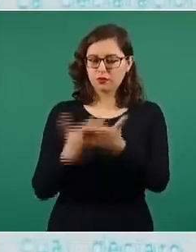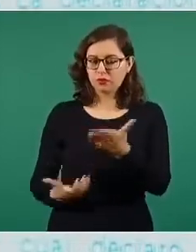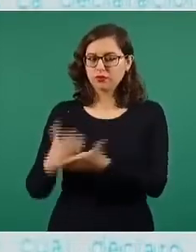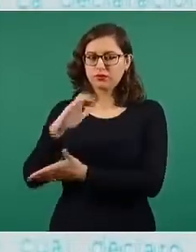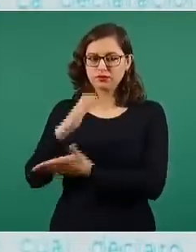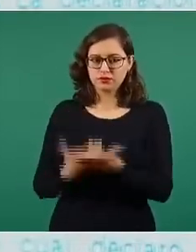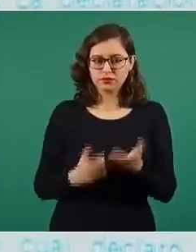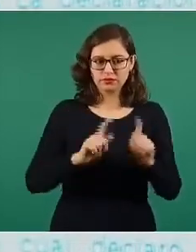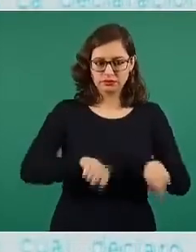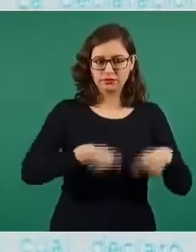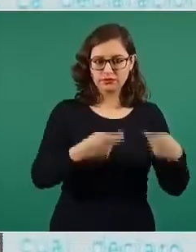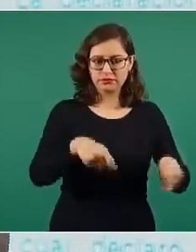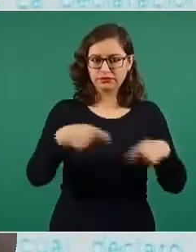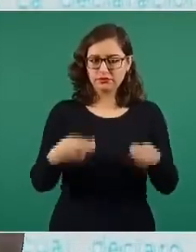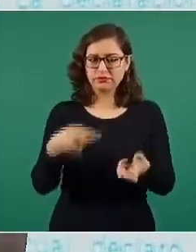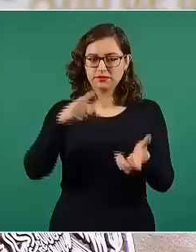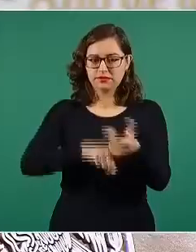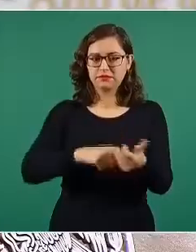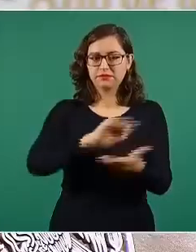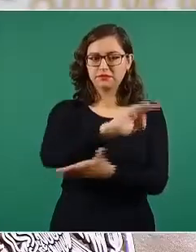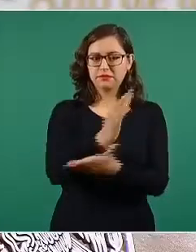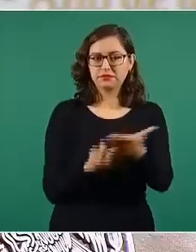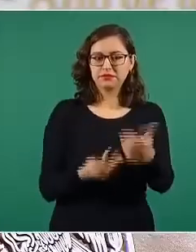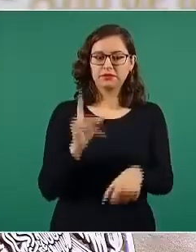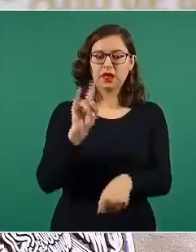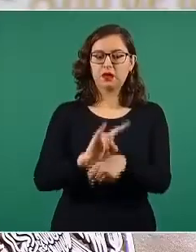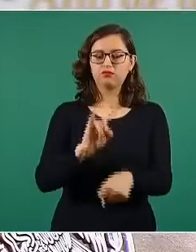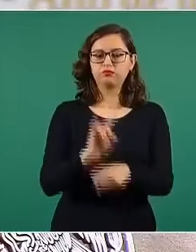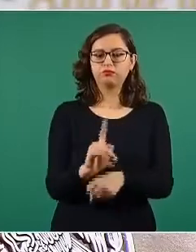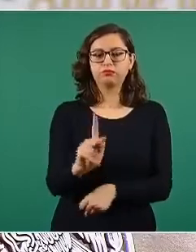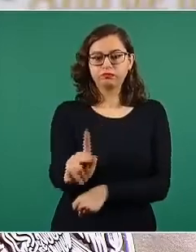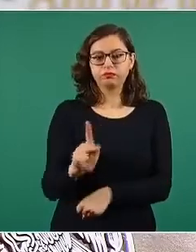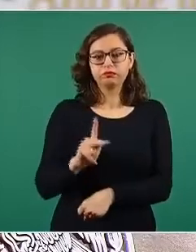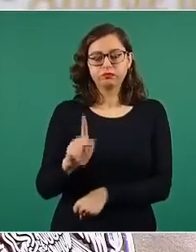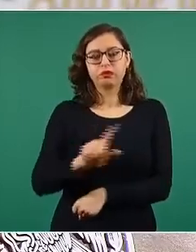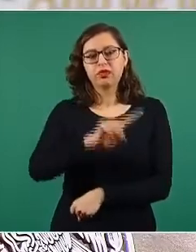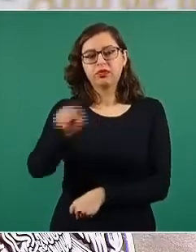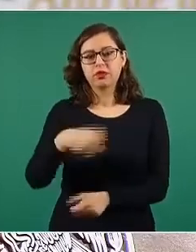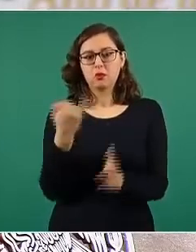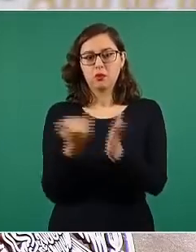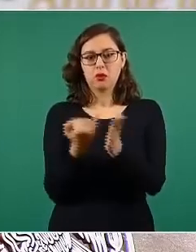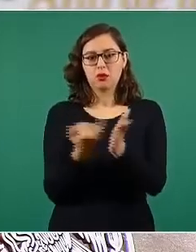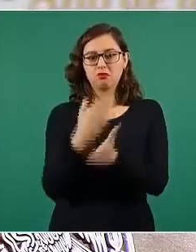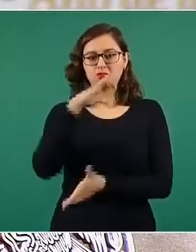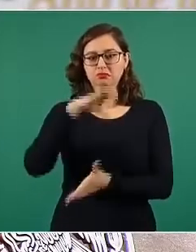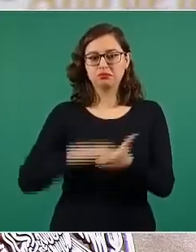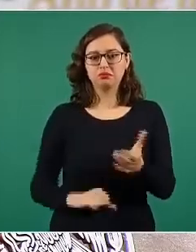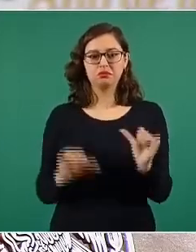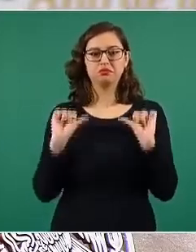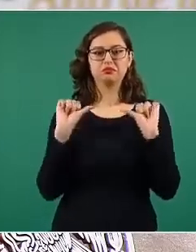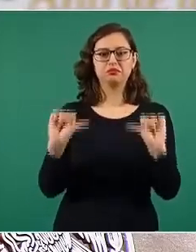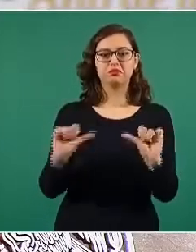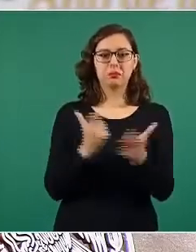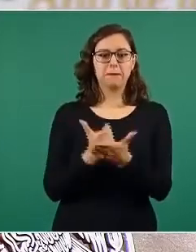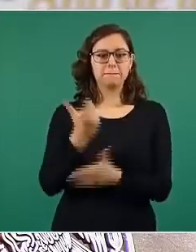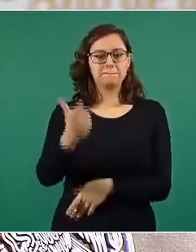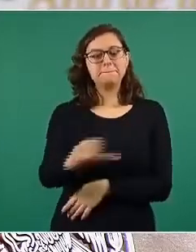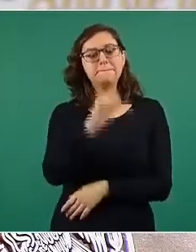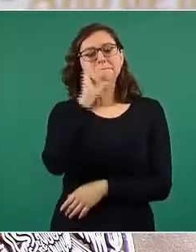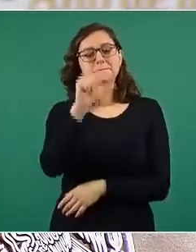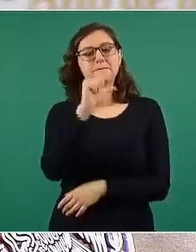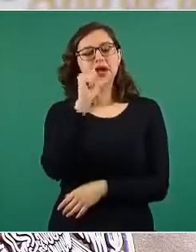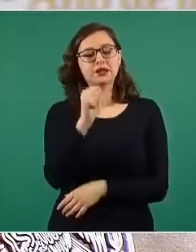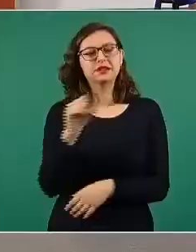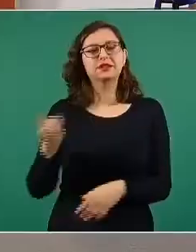facturan operaciones simuladas para deducir impuestos y no pagar los impuestos al Estado mexicano. Es